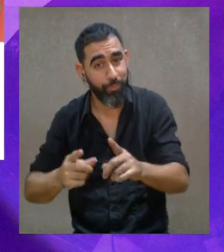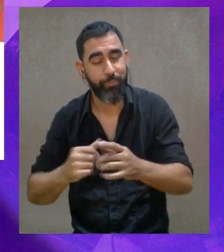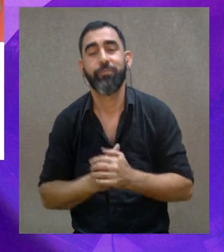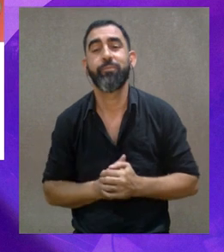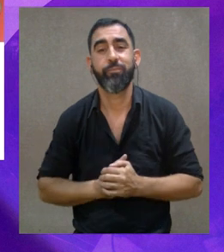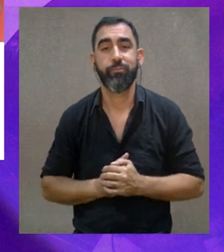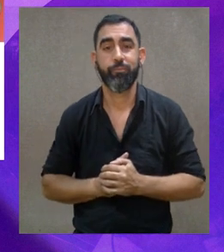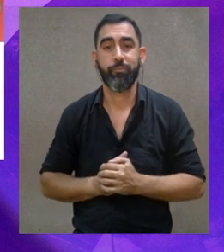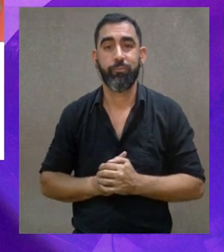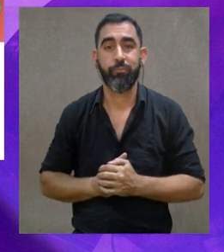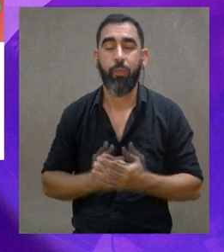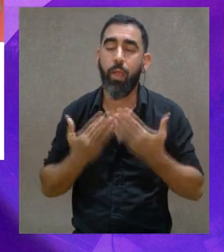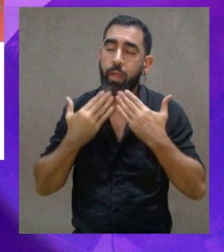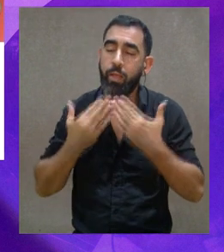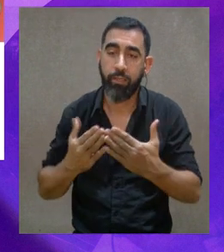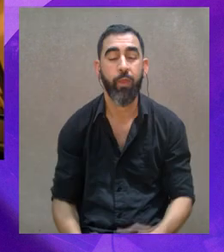gracias